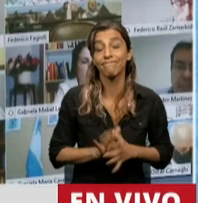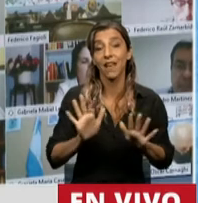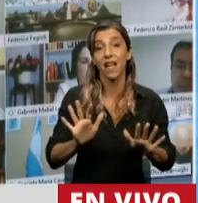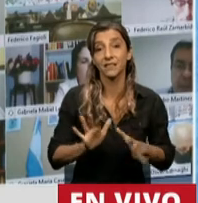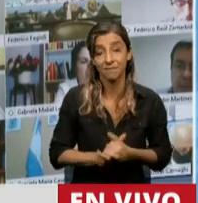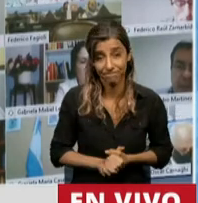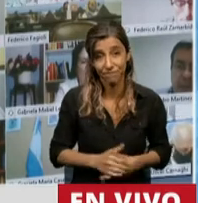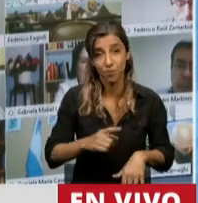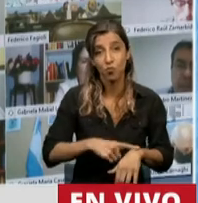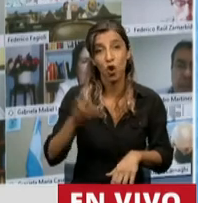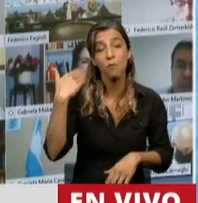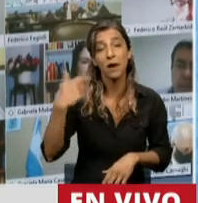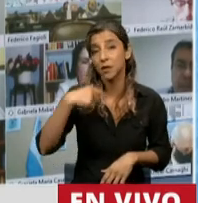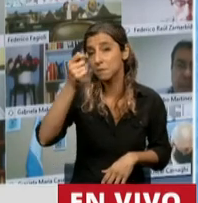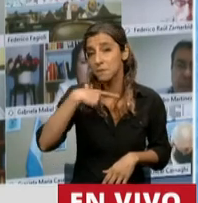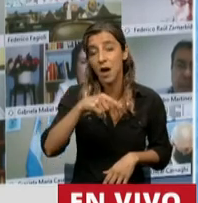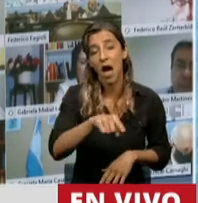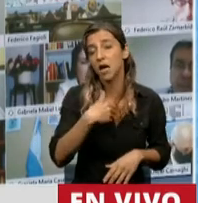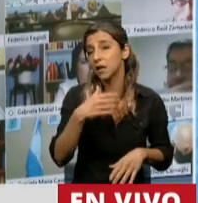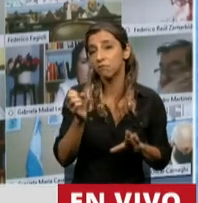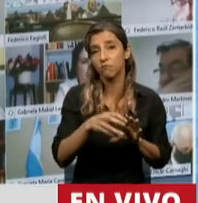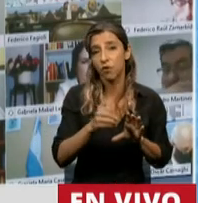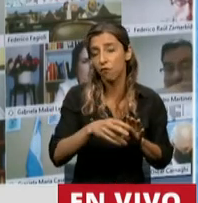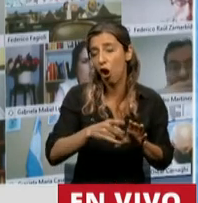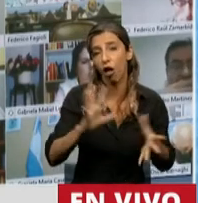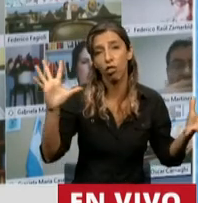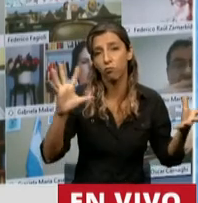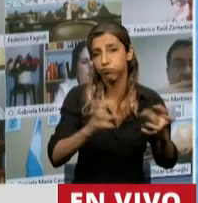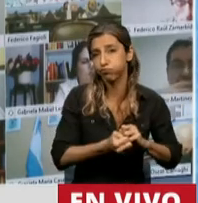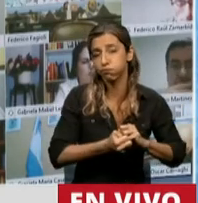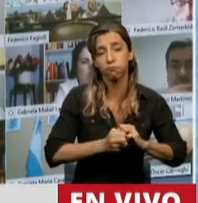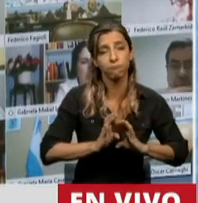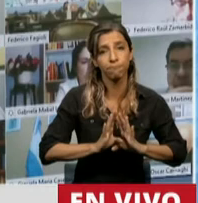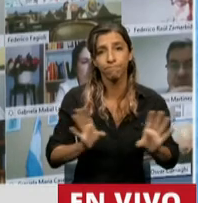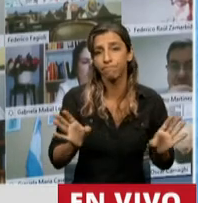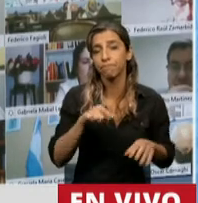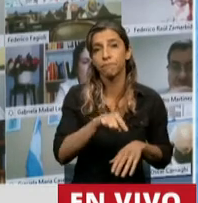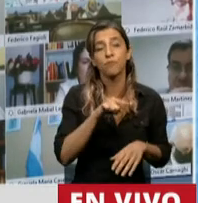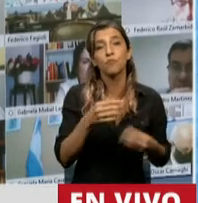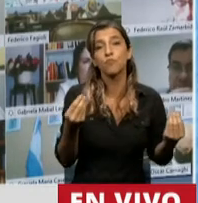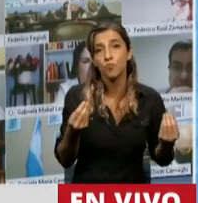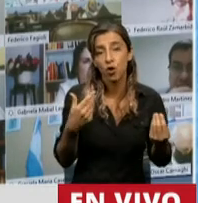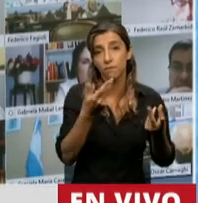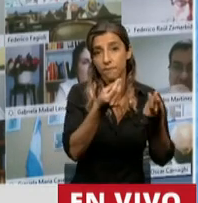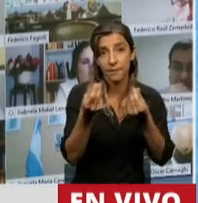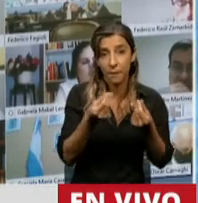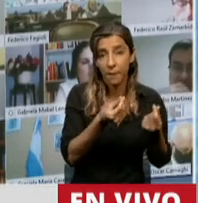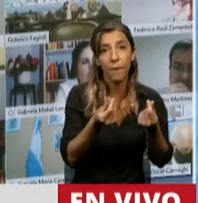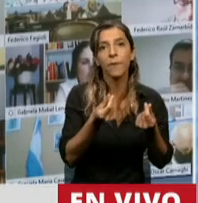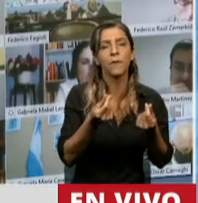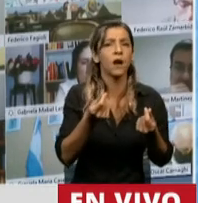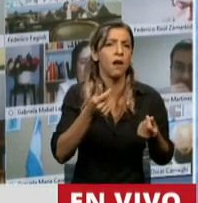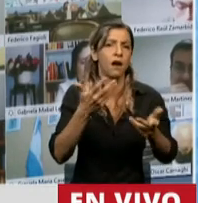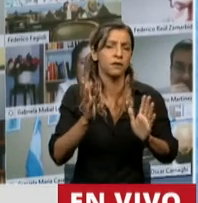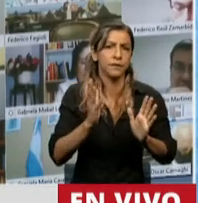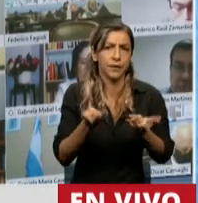macrista destruyó la caja principal de garantía del sistema previsional, licuando el Fondo de Garantía de